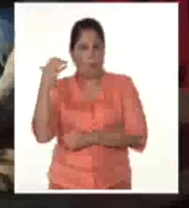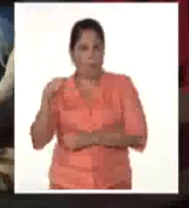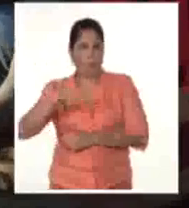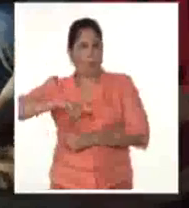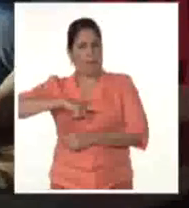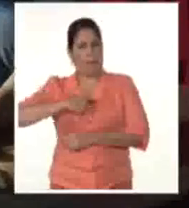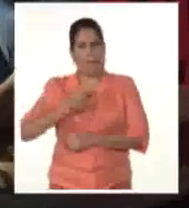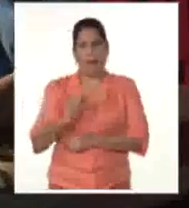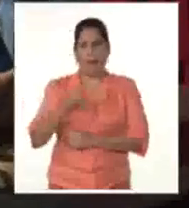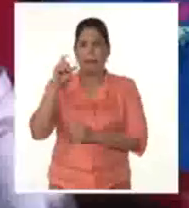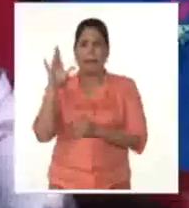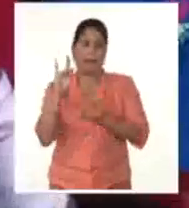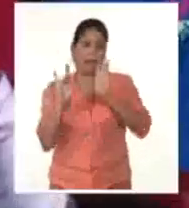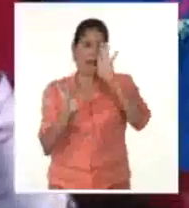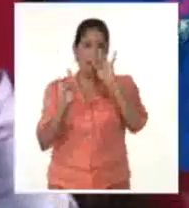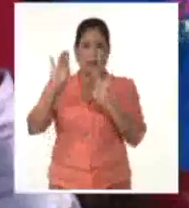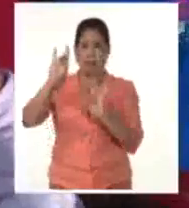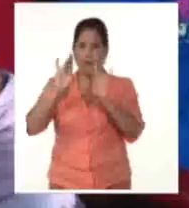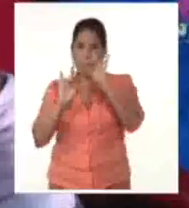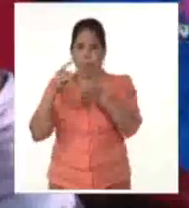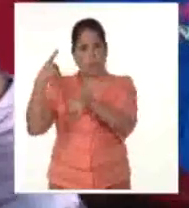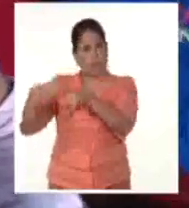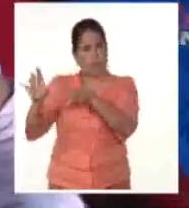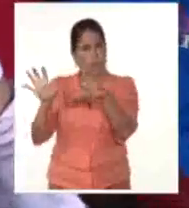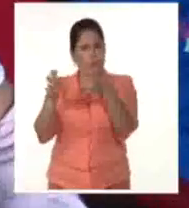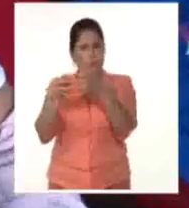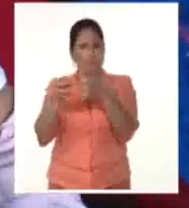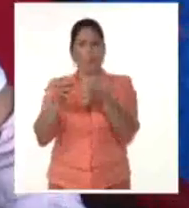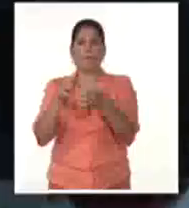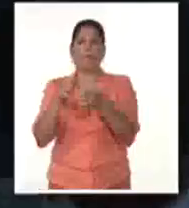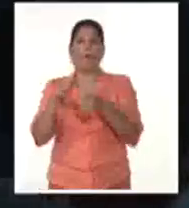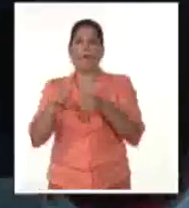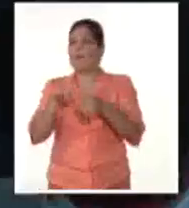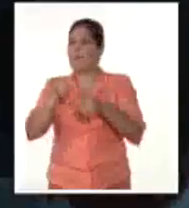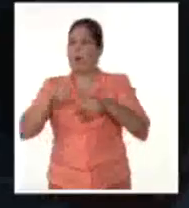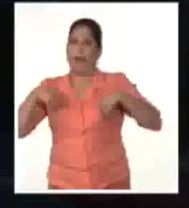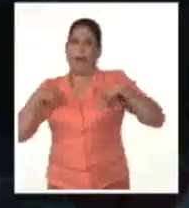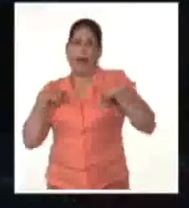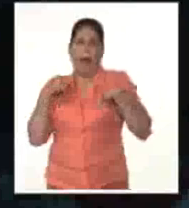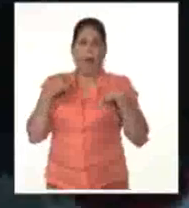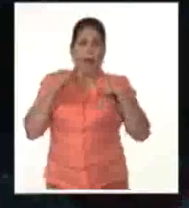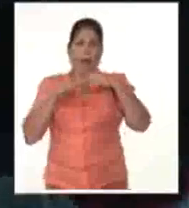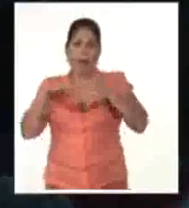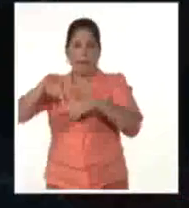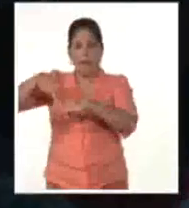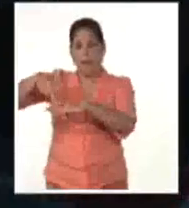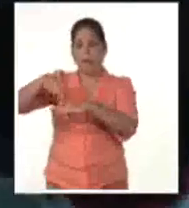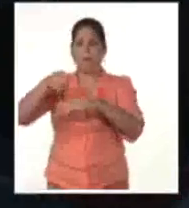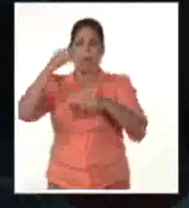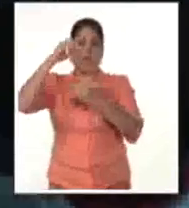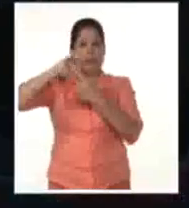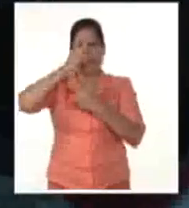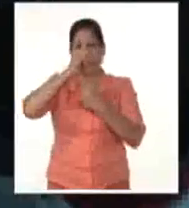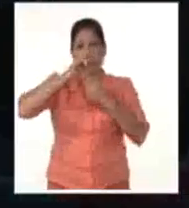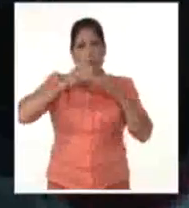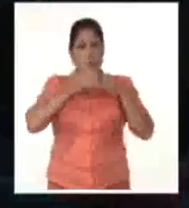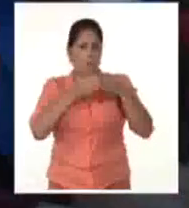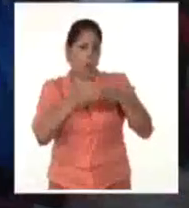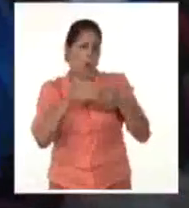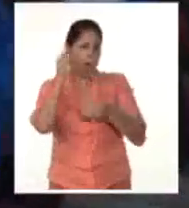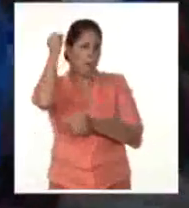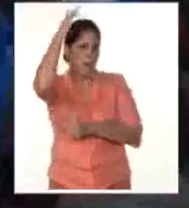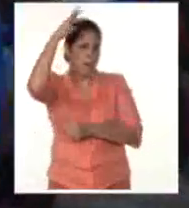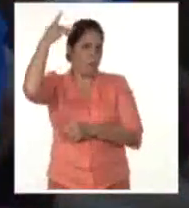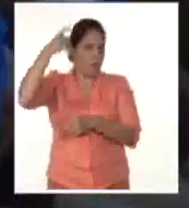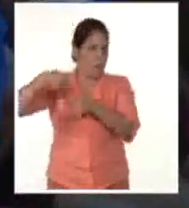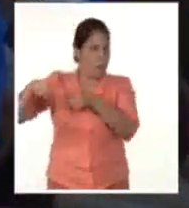Gato Negro y Títeres Paz y Flora, así como las compañías Andante, Alas de Cuba, Ategua, El Circo Granmense, Teatro de las Ilusiones Libres,